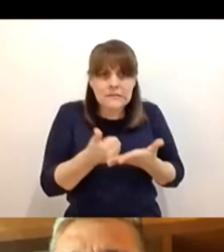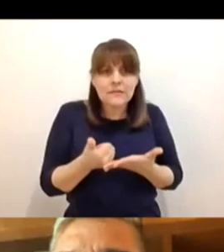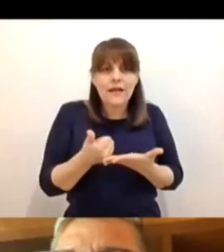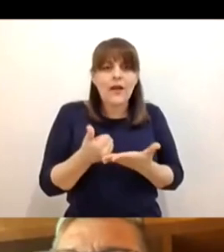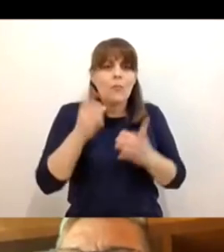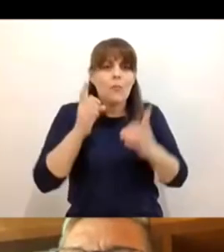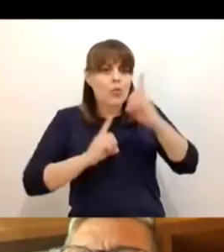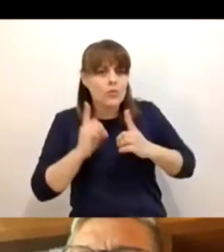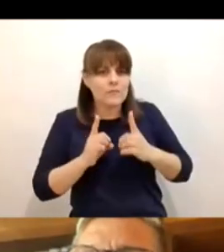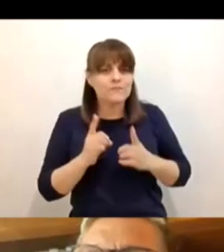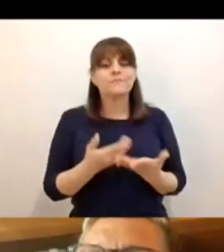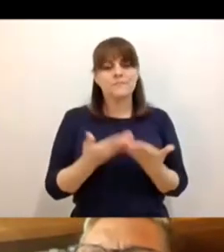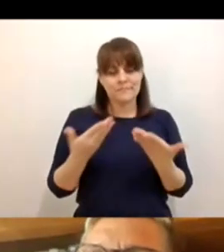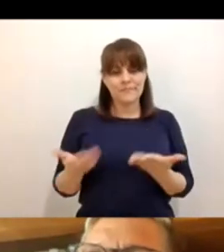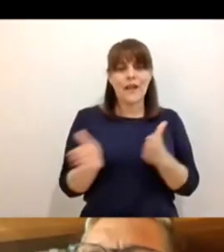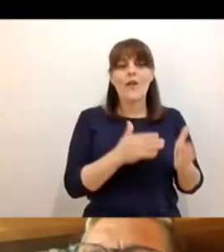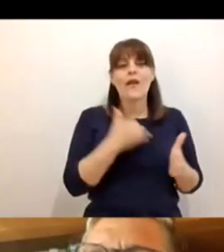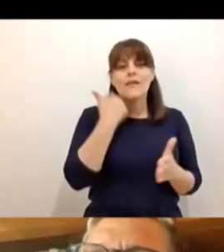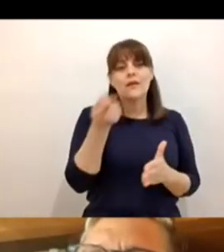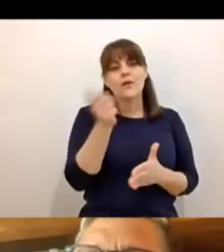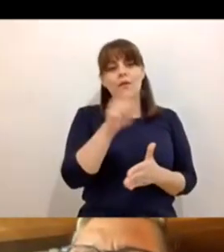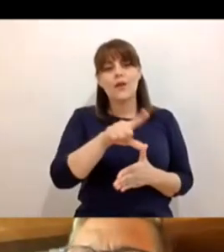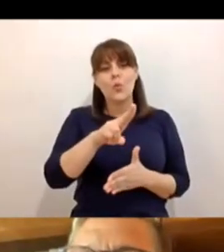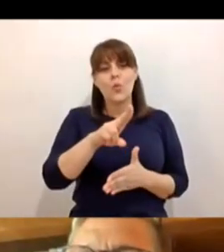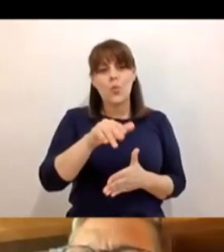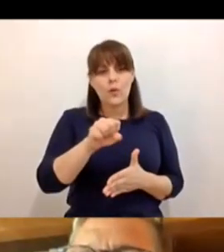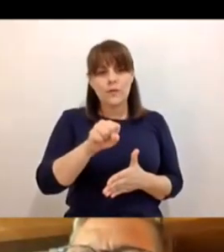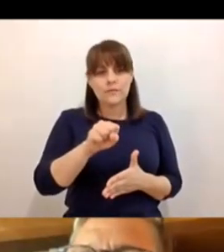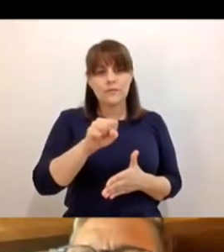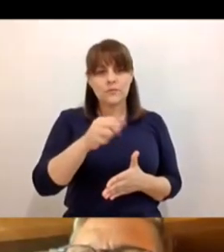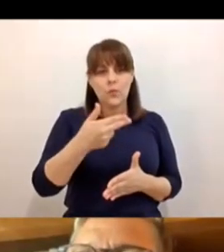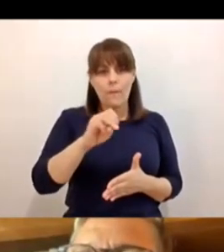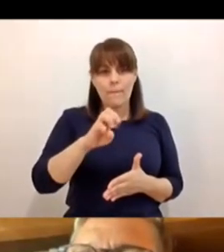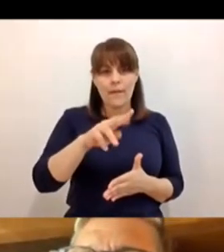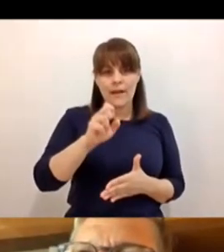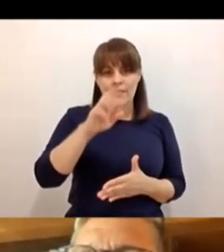Humberto que nos compartas cómo fue la experiencia para la Ciudad de México.